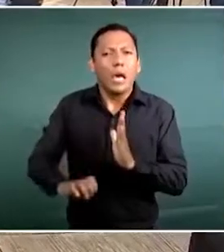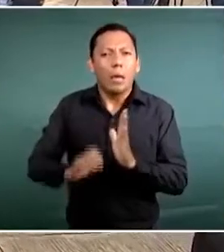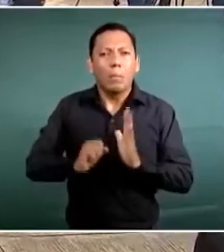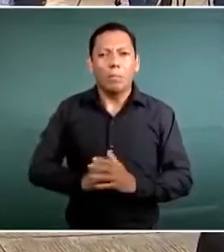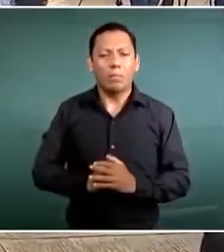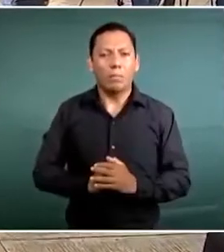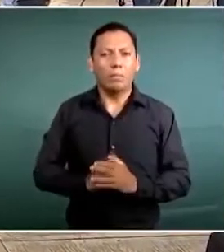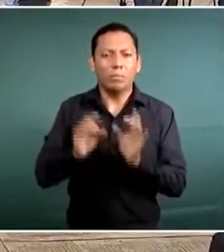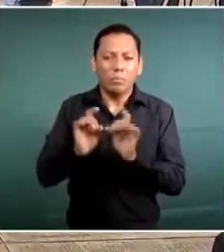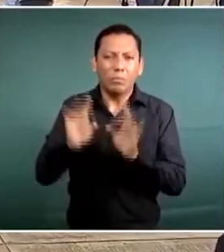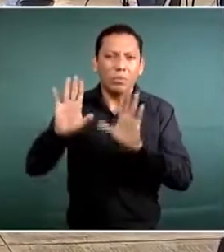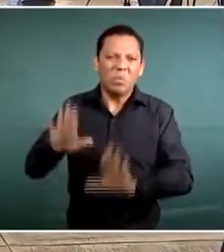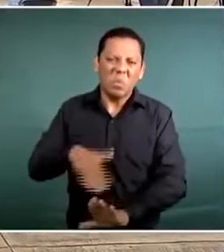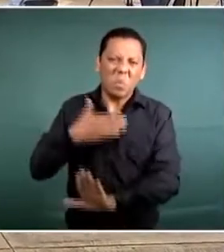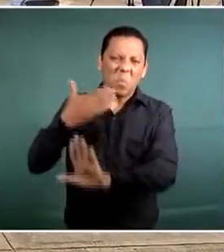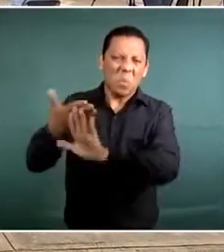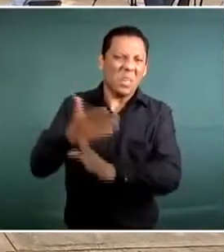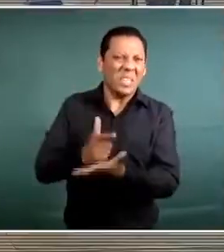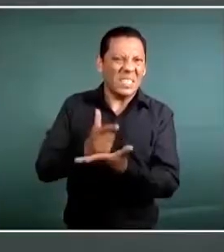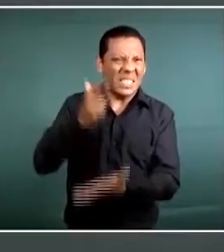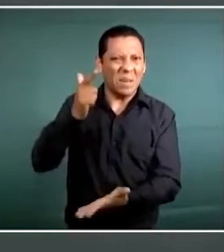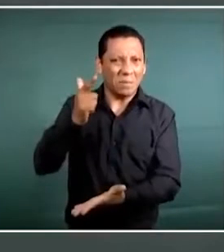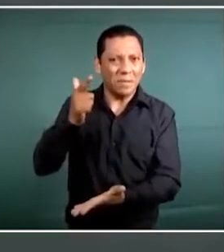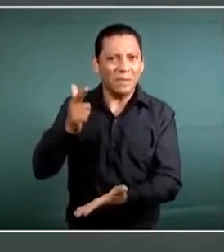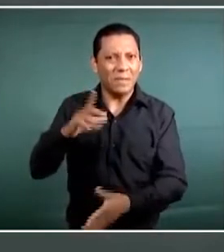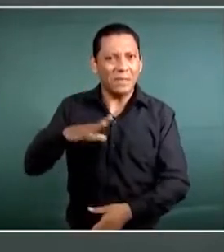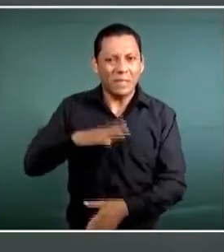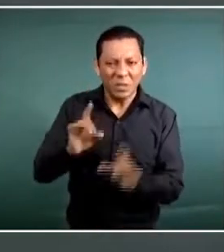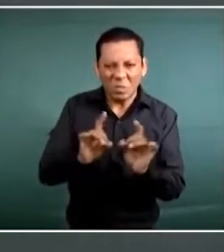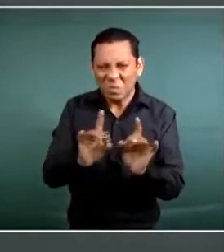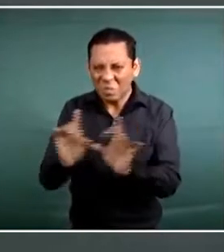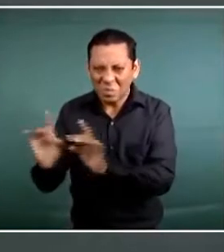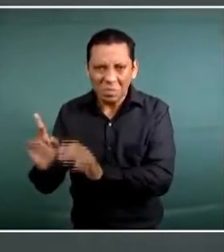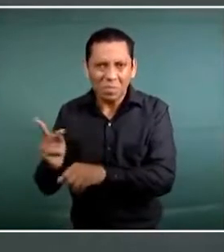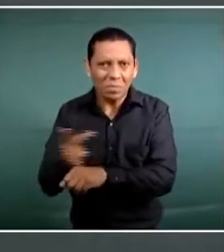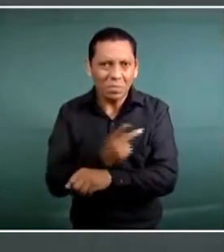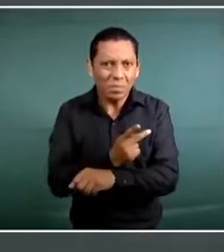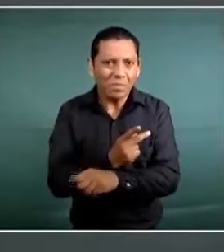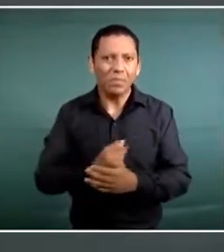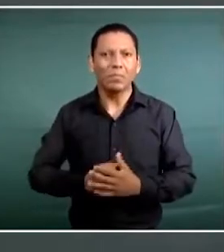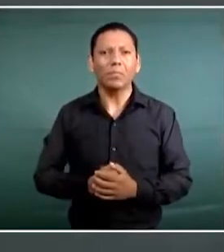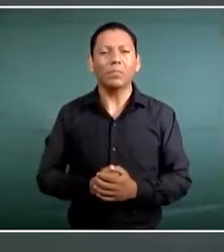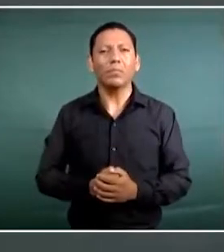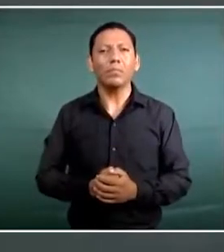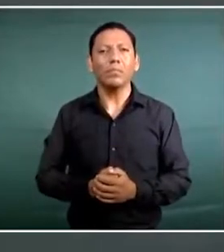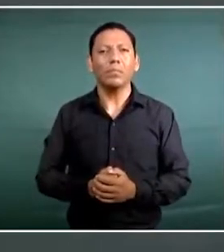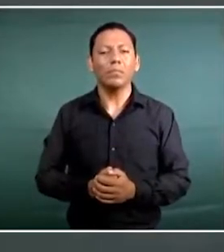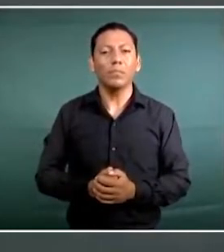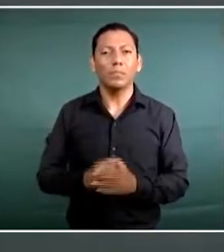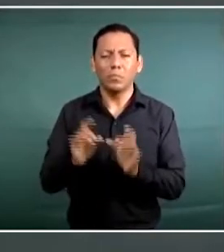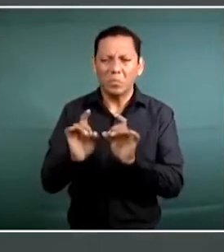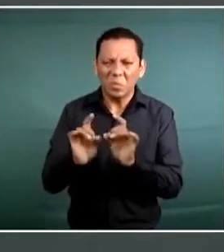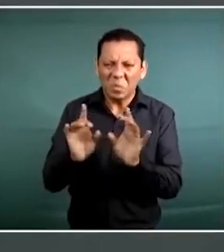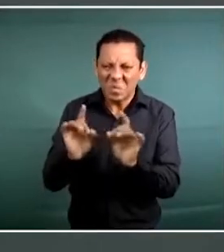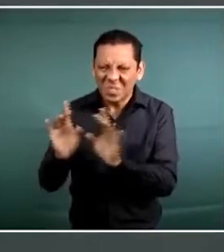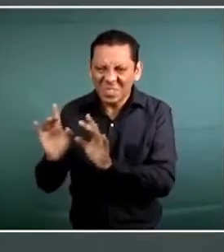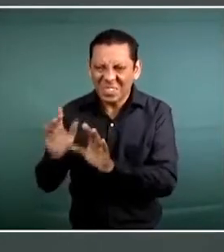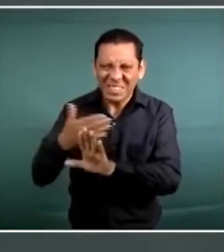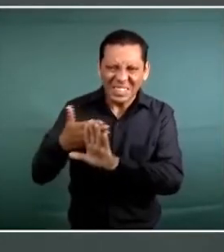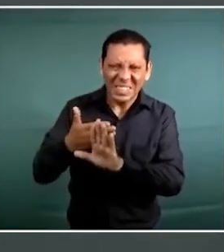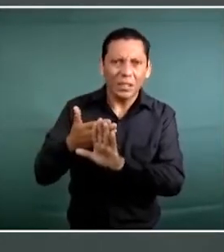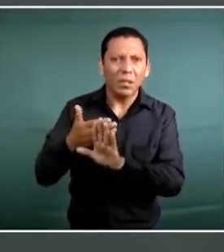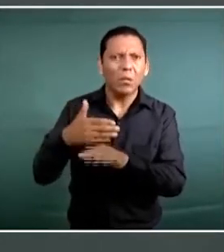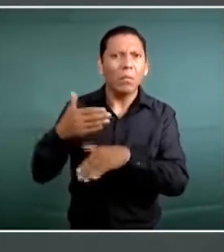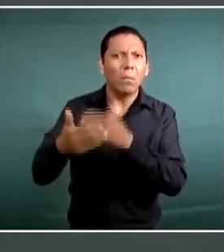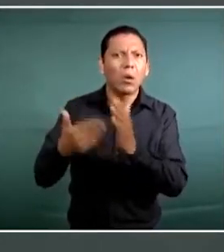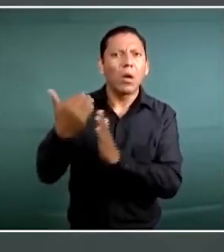En delitos de alto impacto, la incidencia delictiva ha